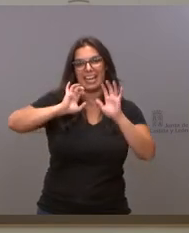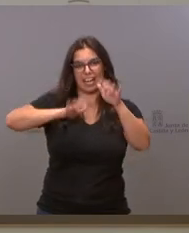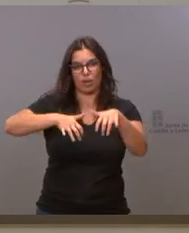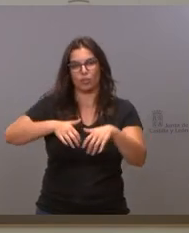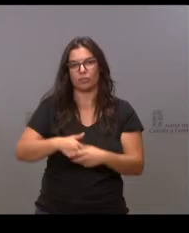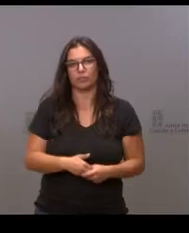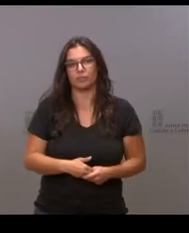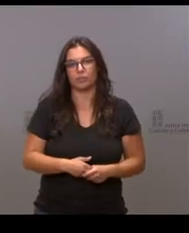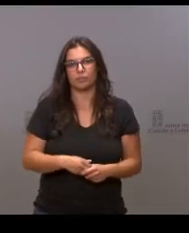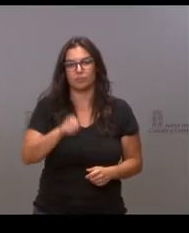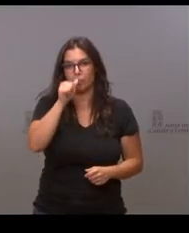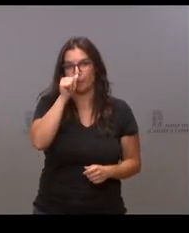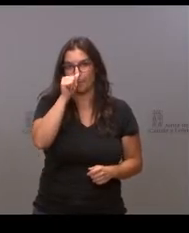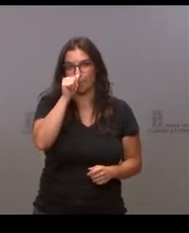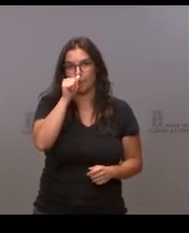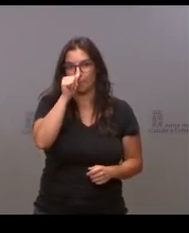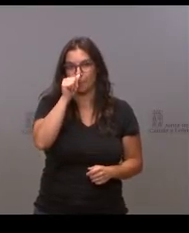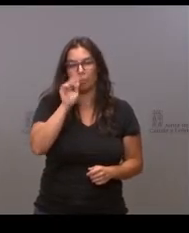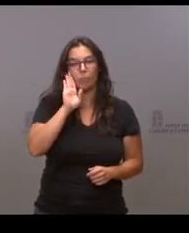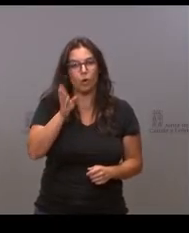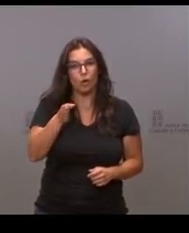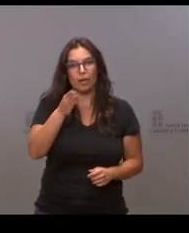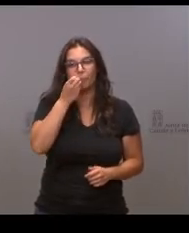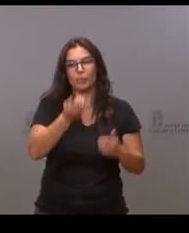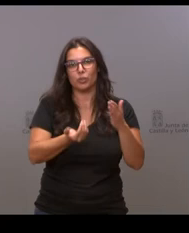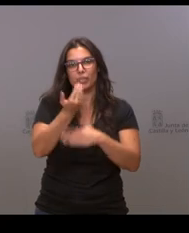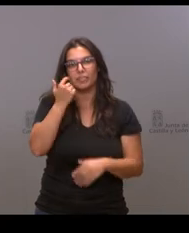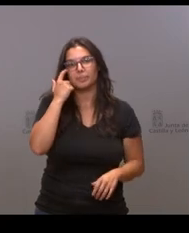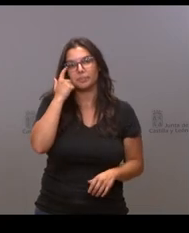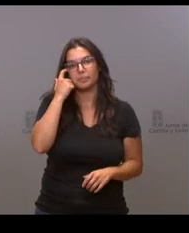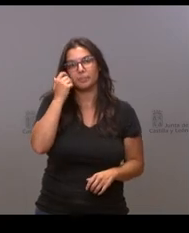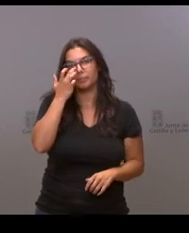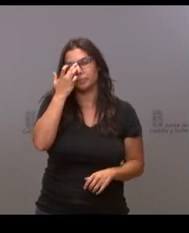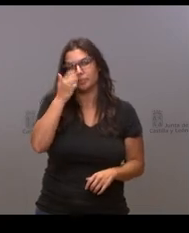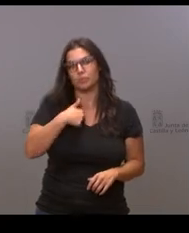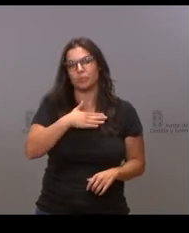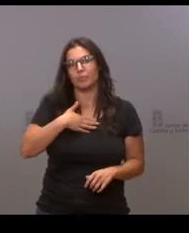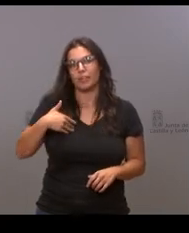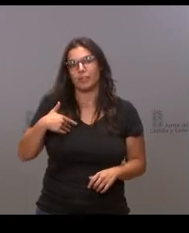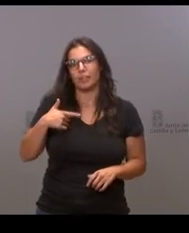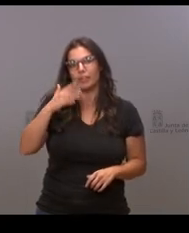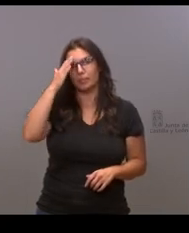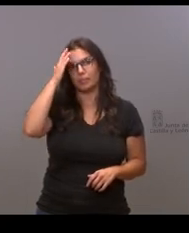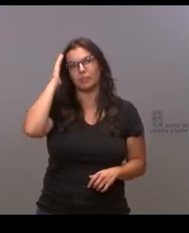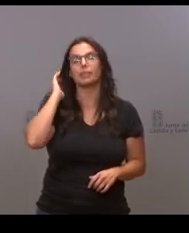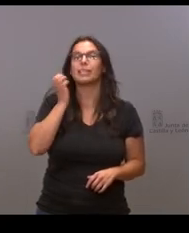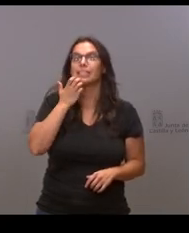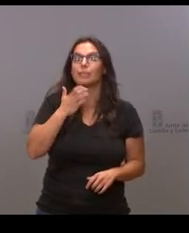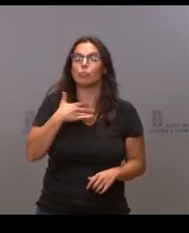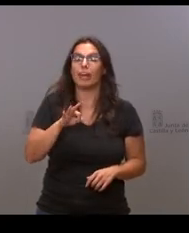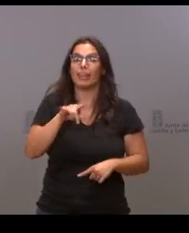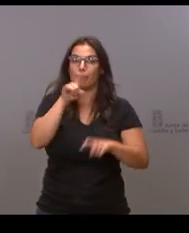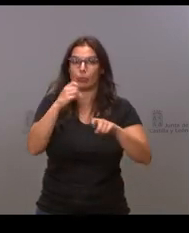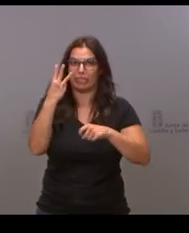Carlos Hola muy buenos días yo quería hacer si puede ser tres preguntas